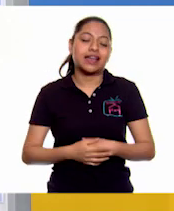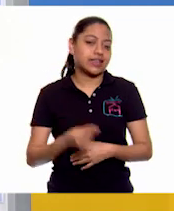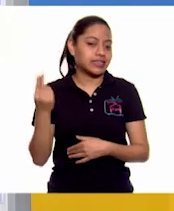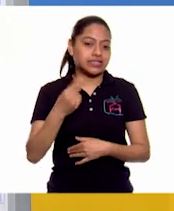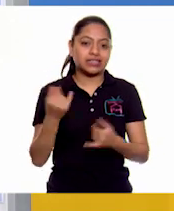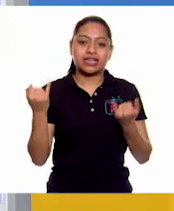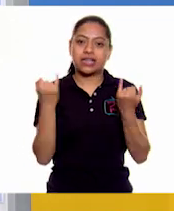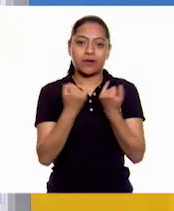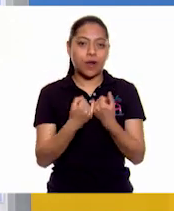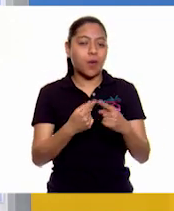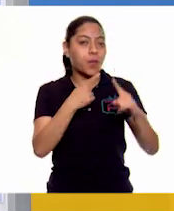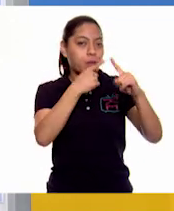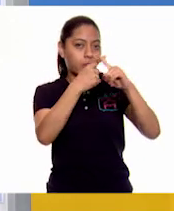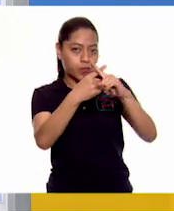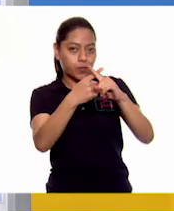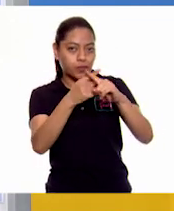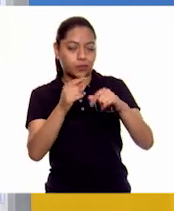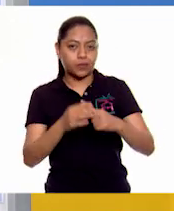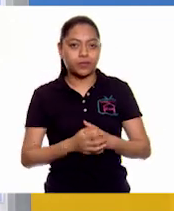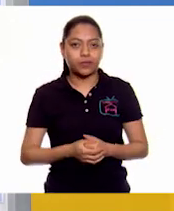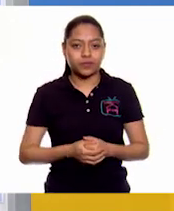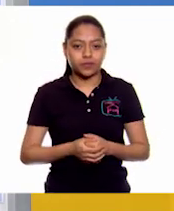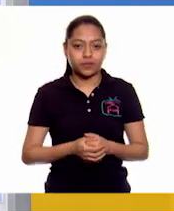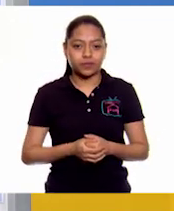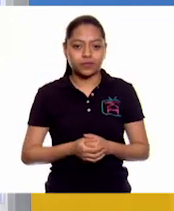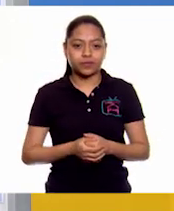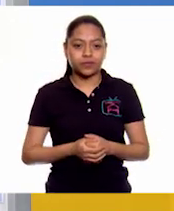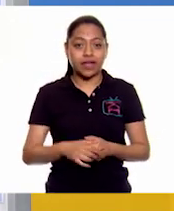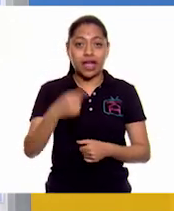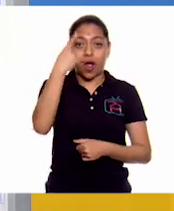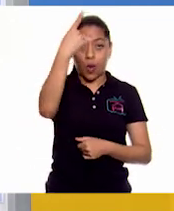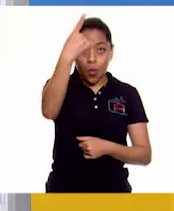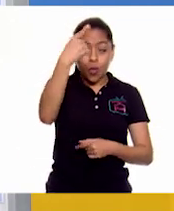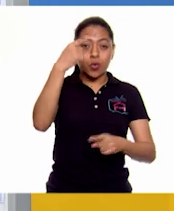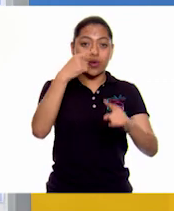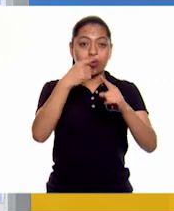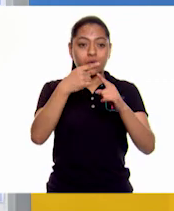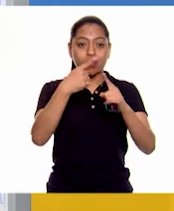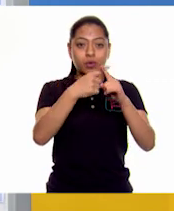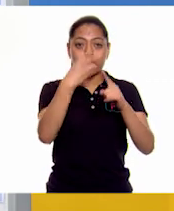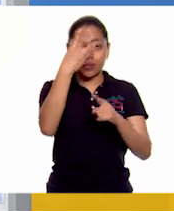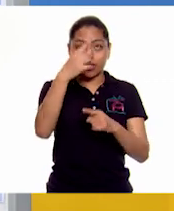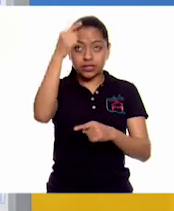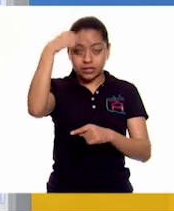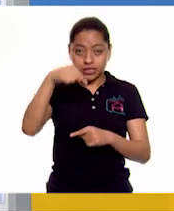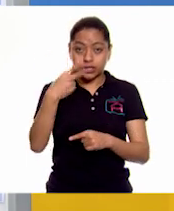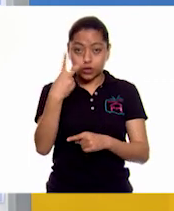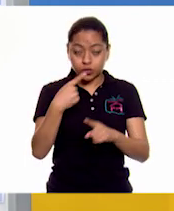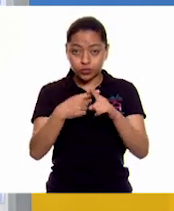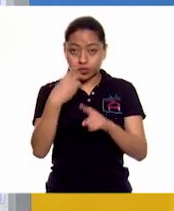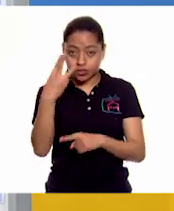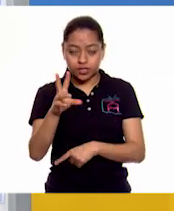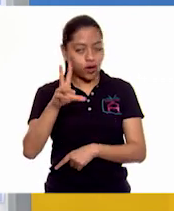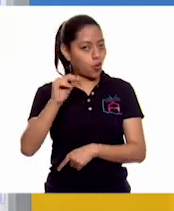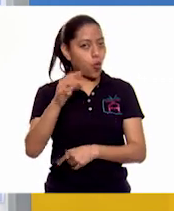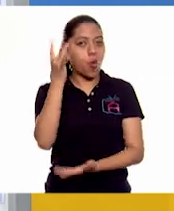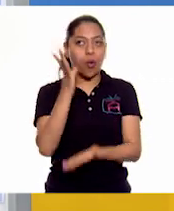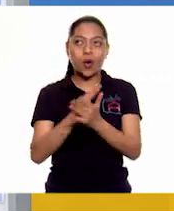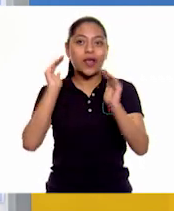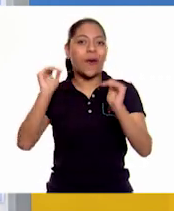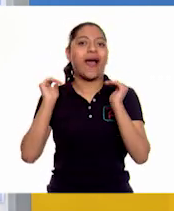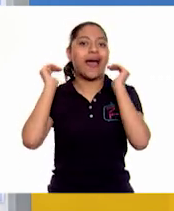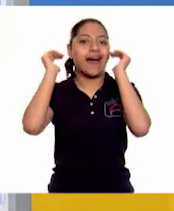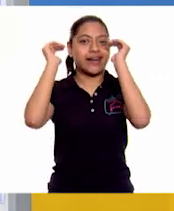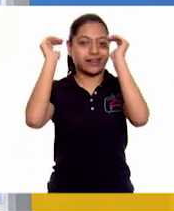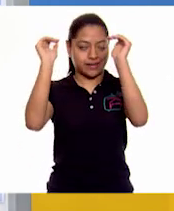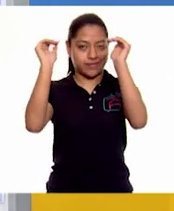caso tendríamos que multiplicar tanto numerador como denominador por el mismo número. En este caso, solo numerador. Ah.